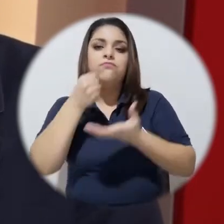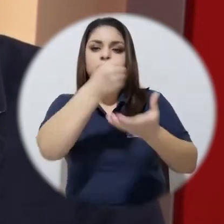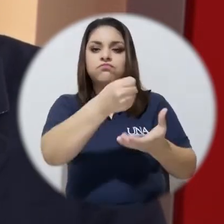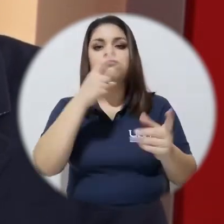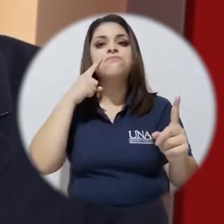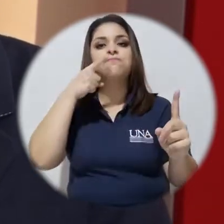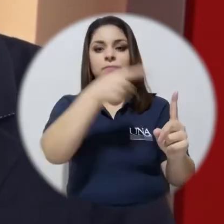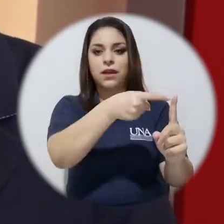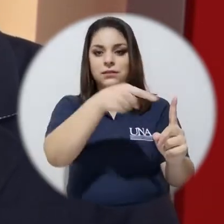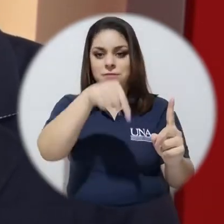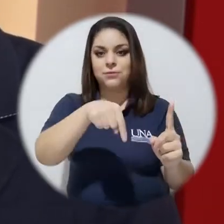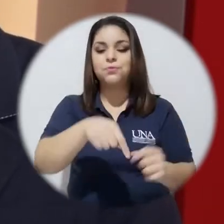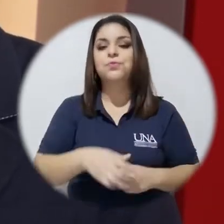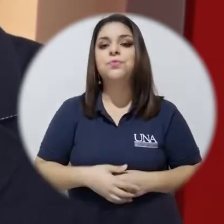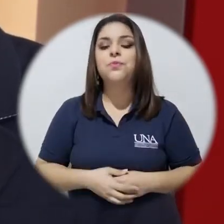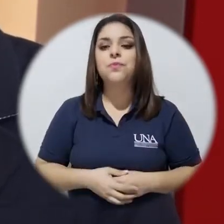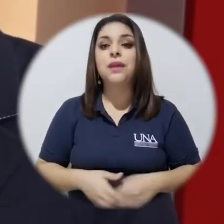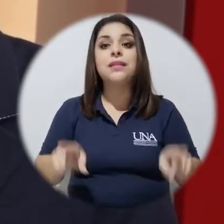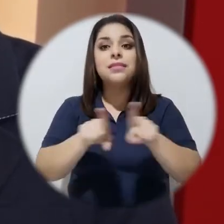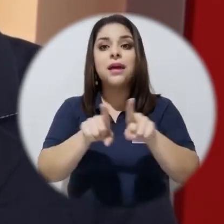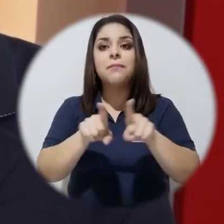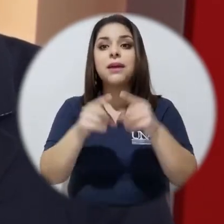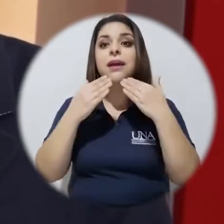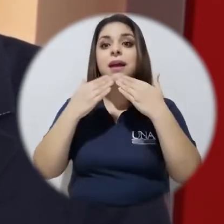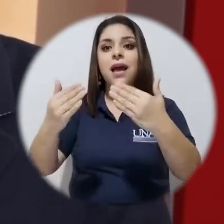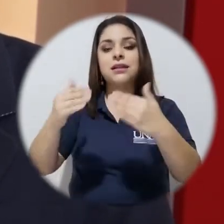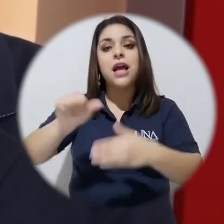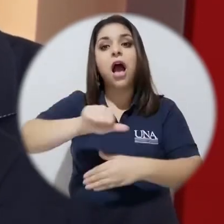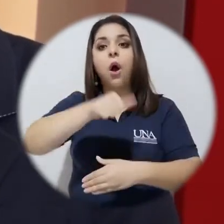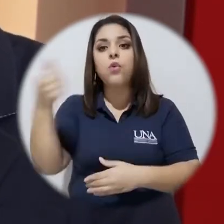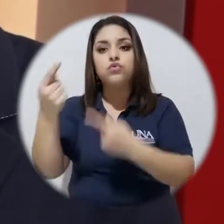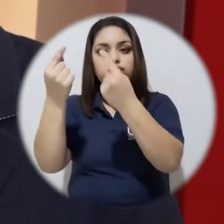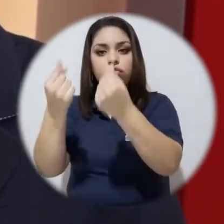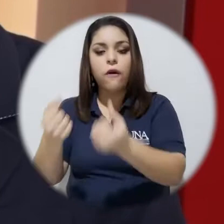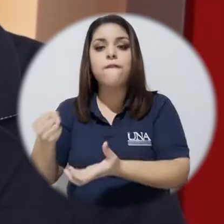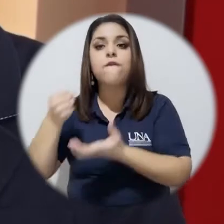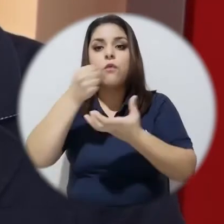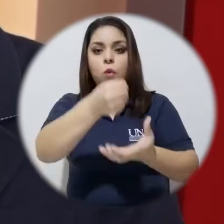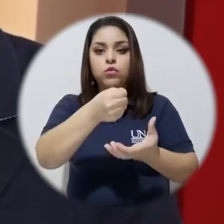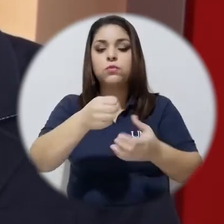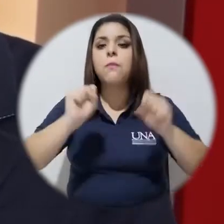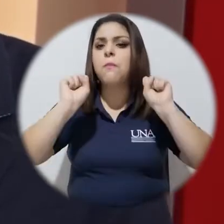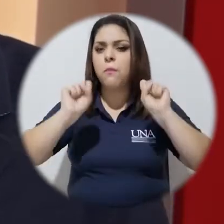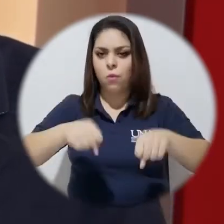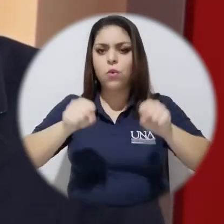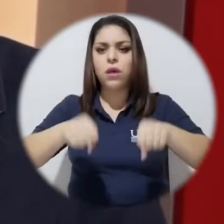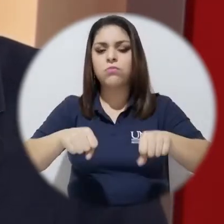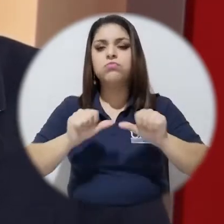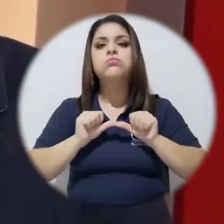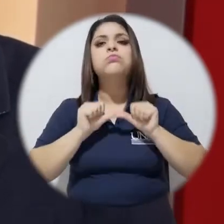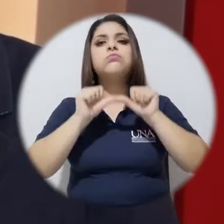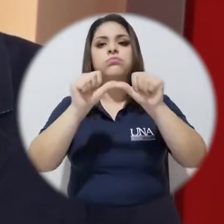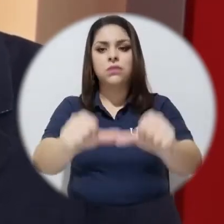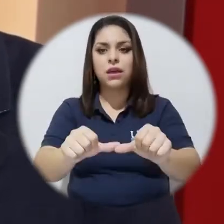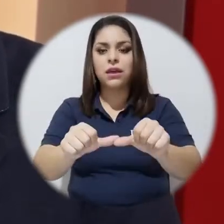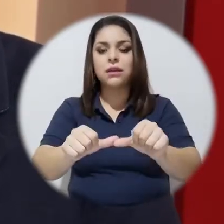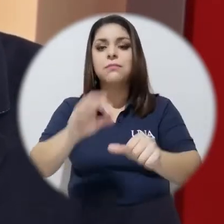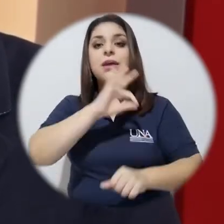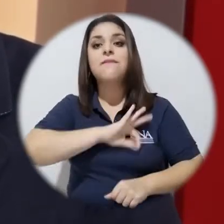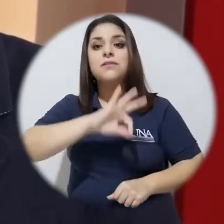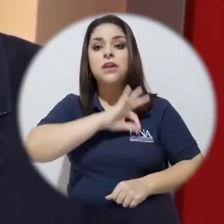Y así también, gracias a otros fondos, vamos a poder seguir